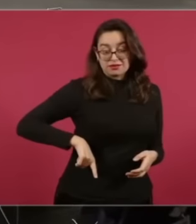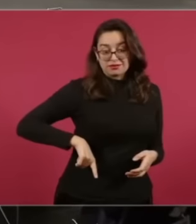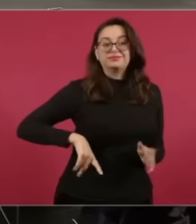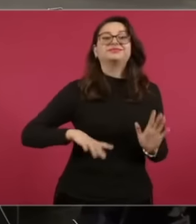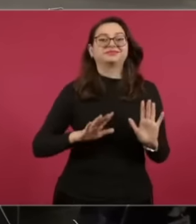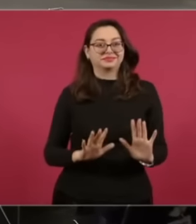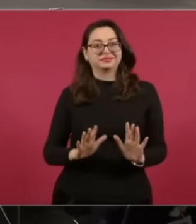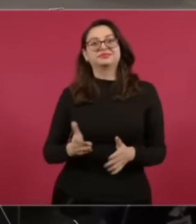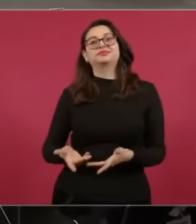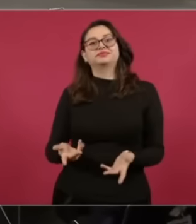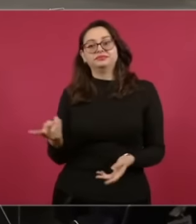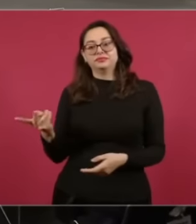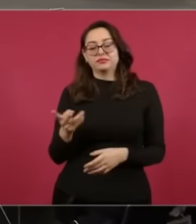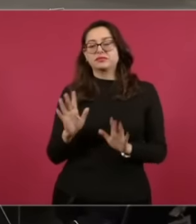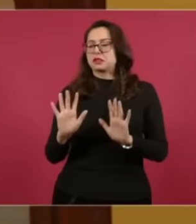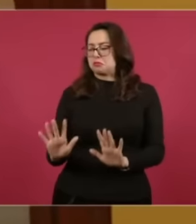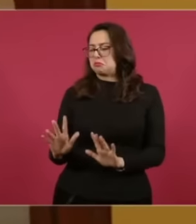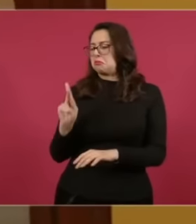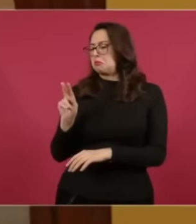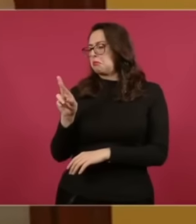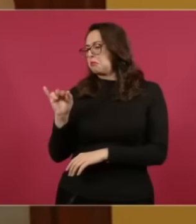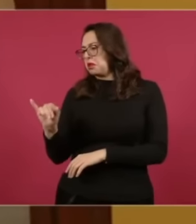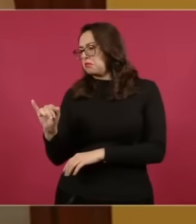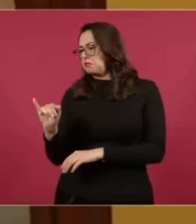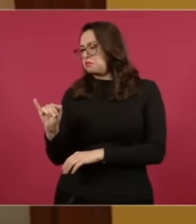Coahuila Y el Estado De México Al PAN